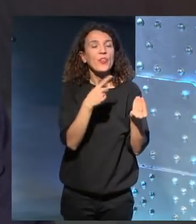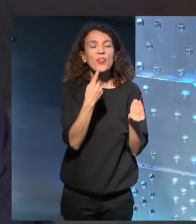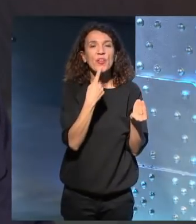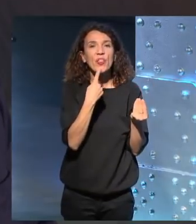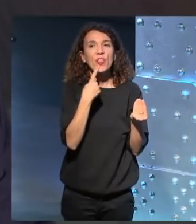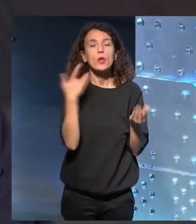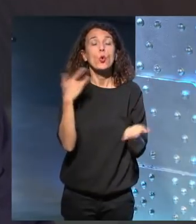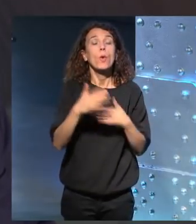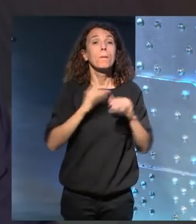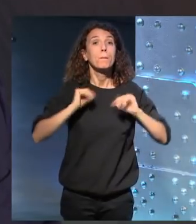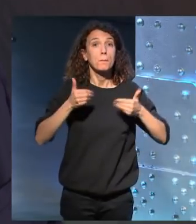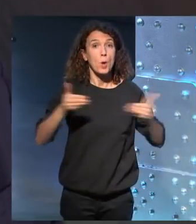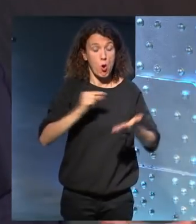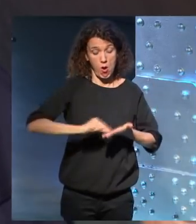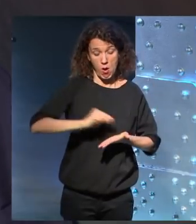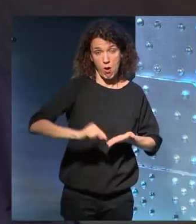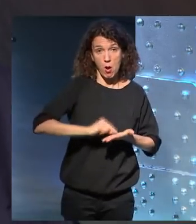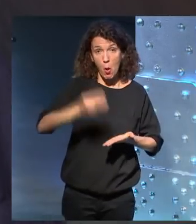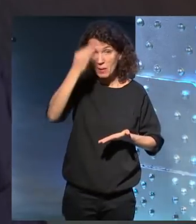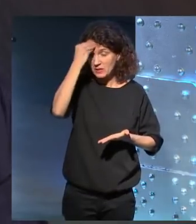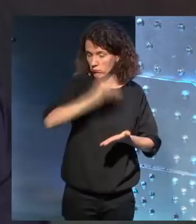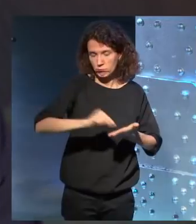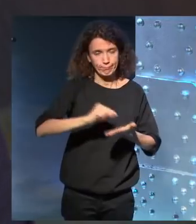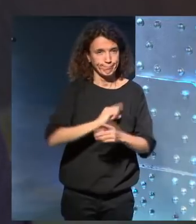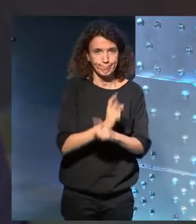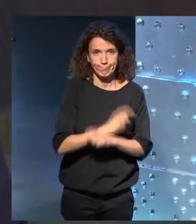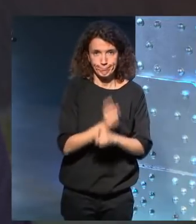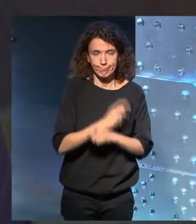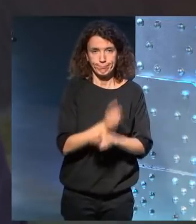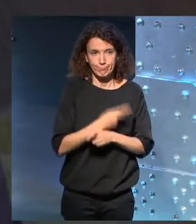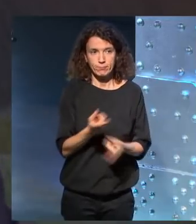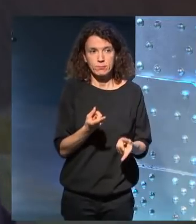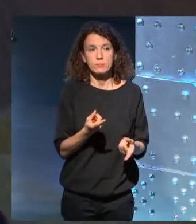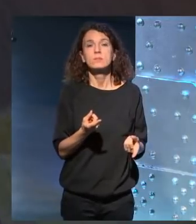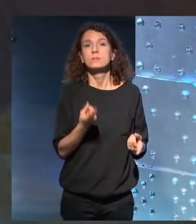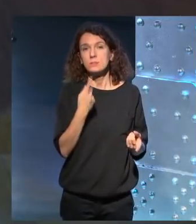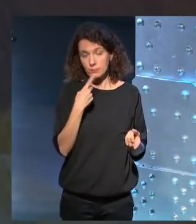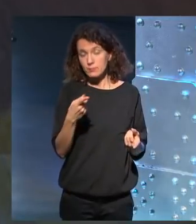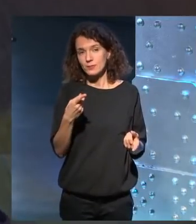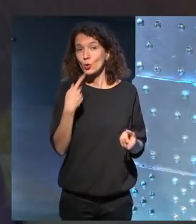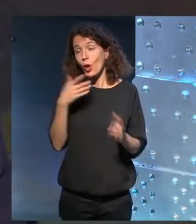dice que cuando se puso a escribir, como pensaba que no podría escribir, te lo estoy contando a ti como si no lo supieras,